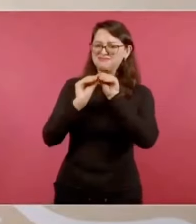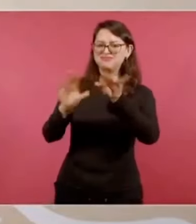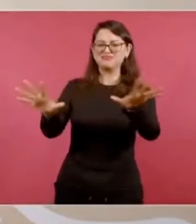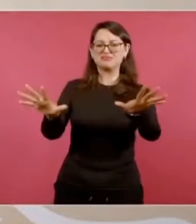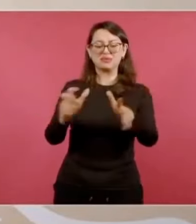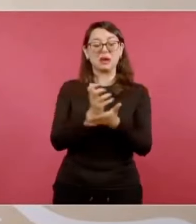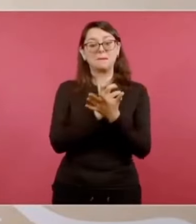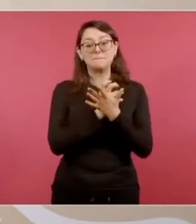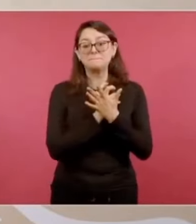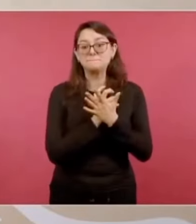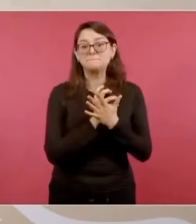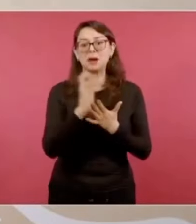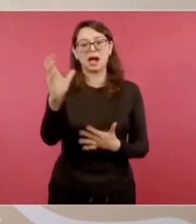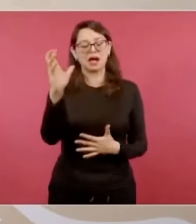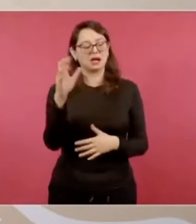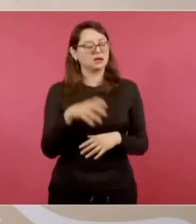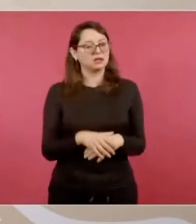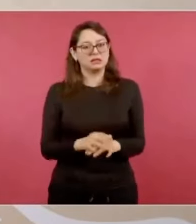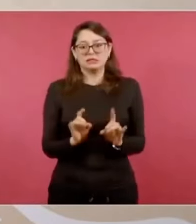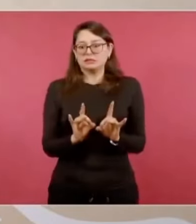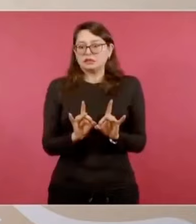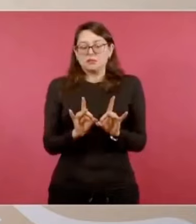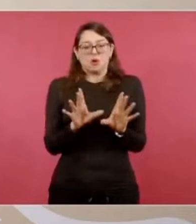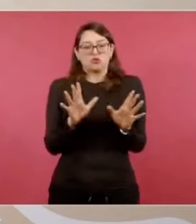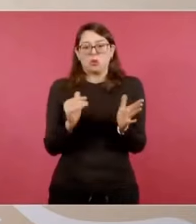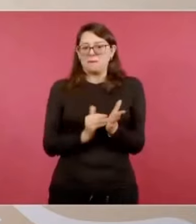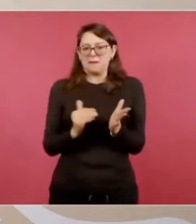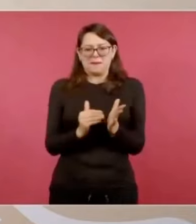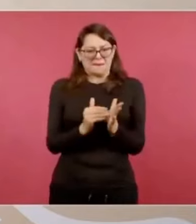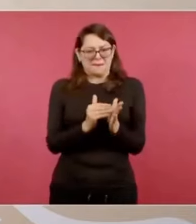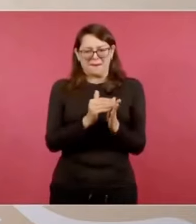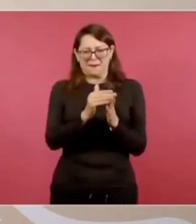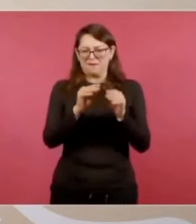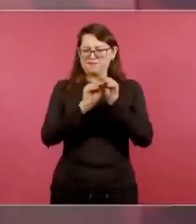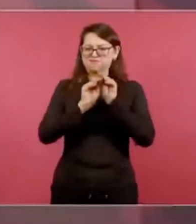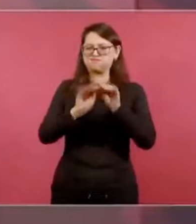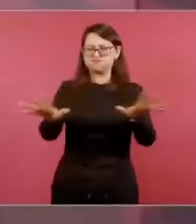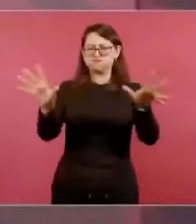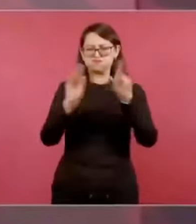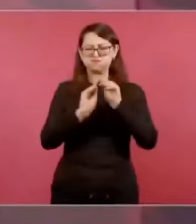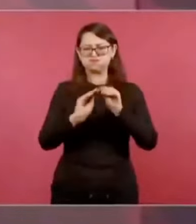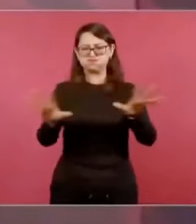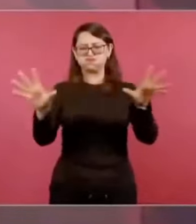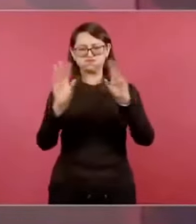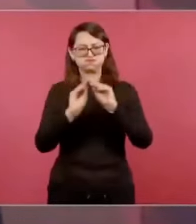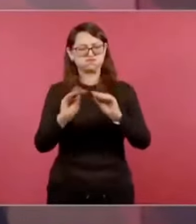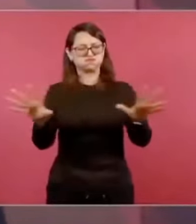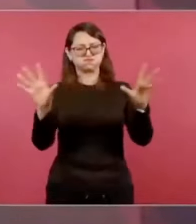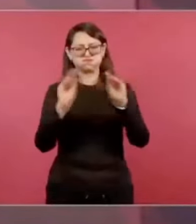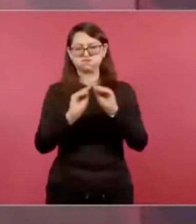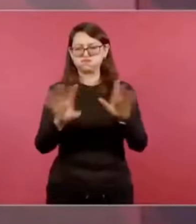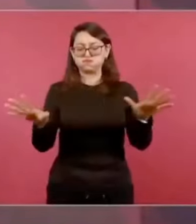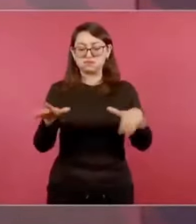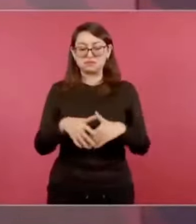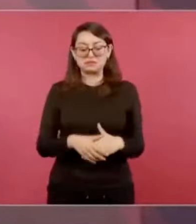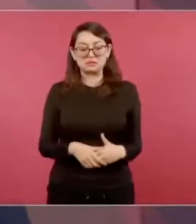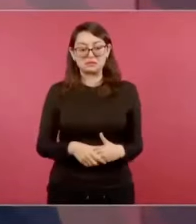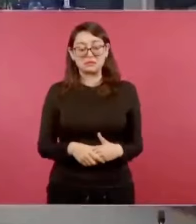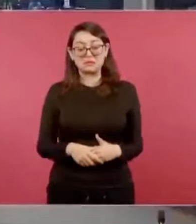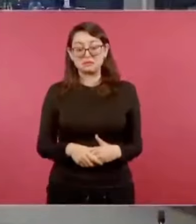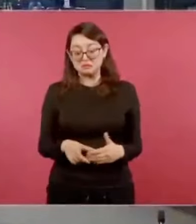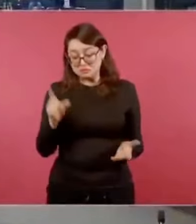de cientos de millones de menciones, cientos de millones de menciones, yo creo que todavía estoy